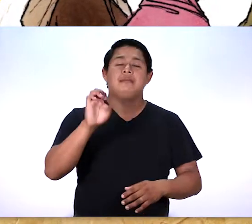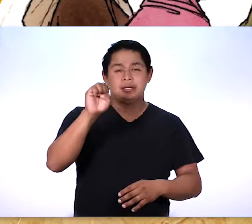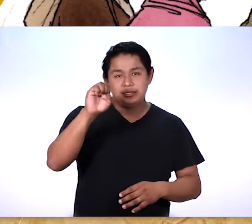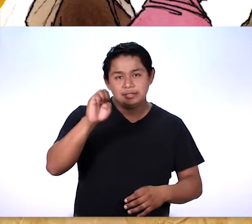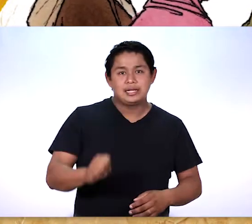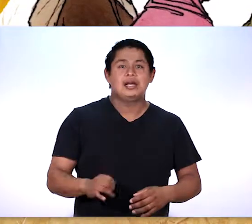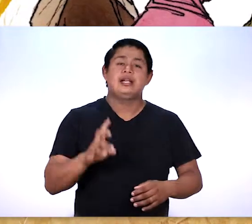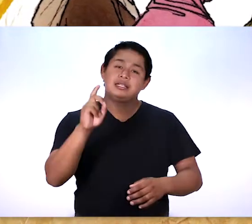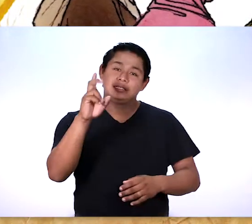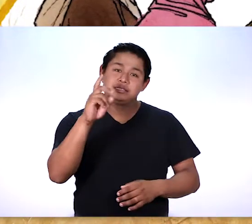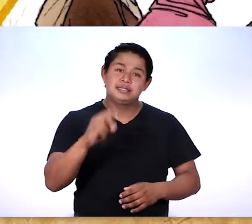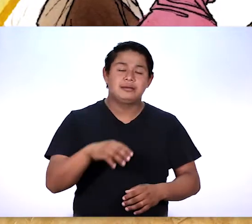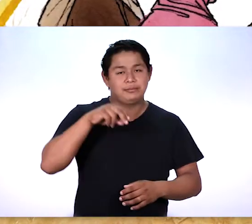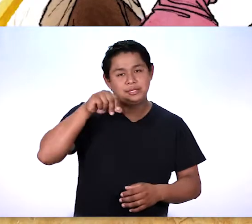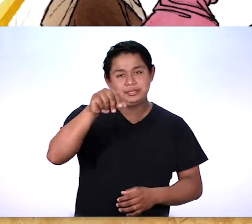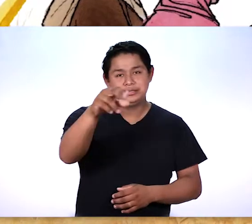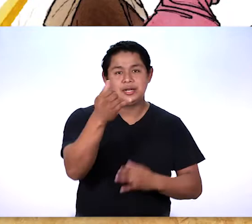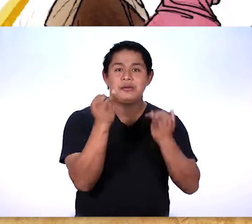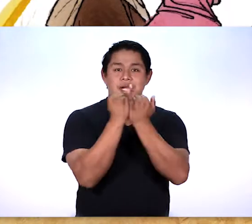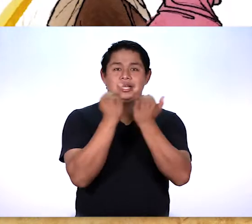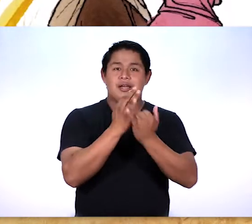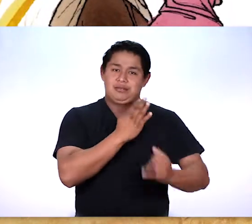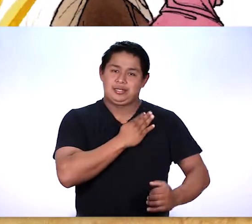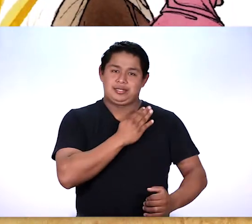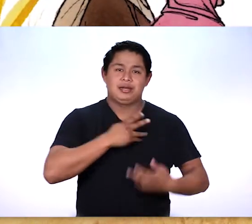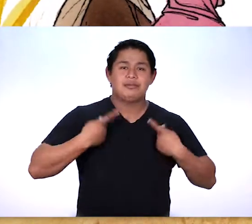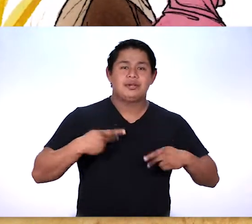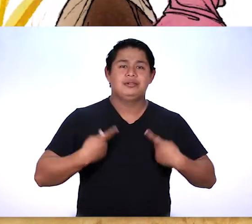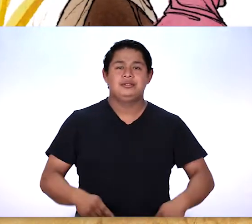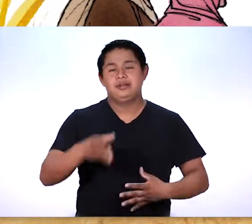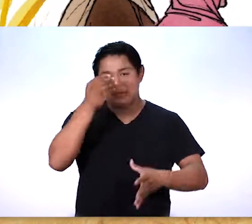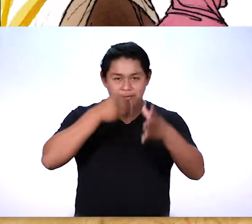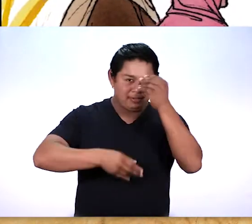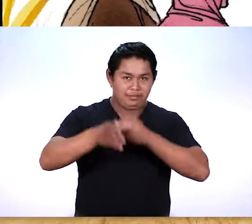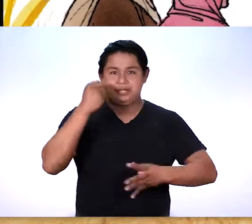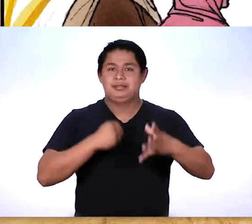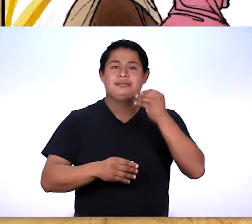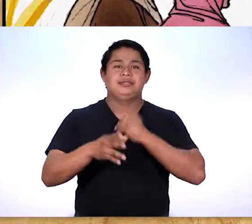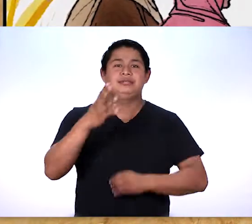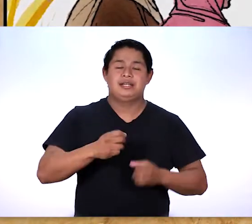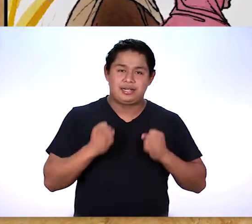que dieron 100, 60 o 30 granos por semilla.